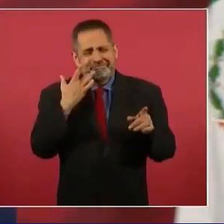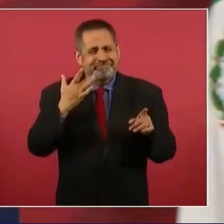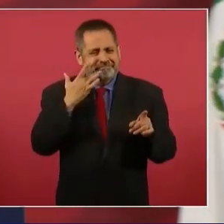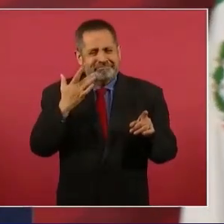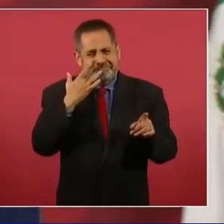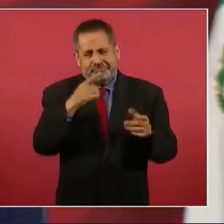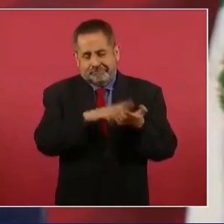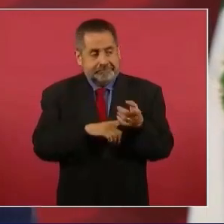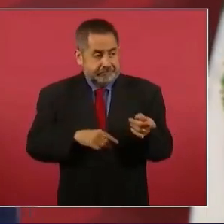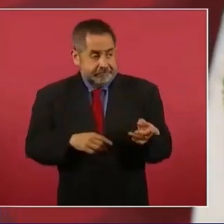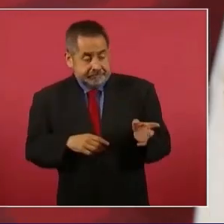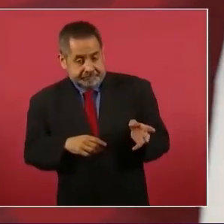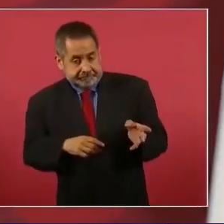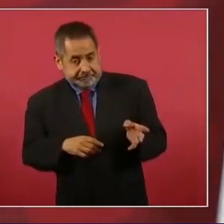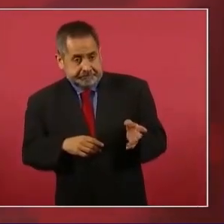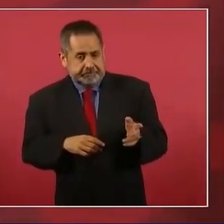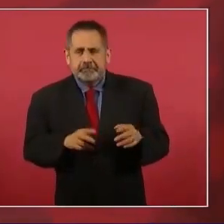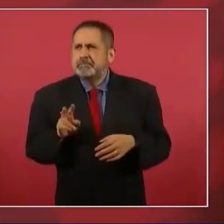de privilegios,